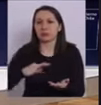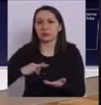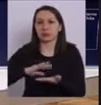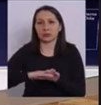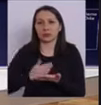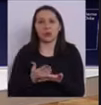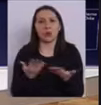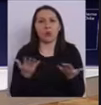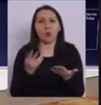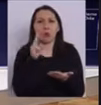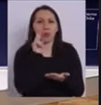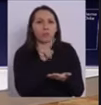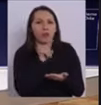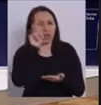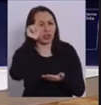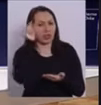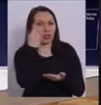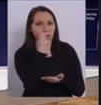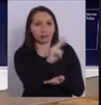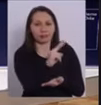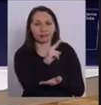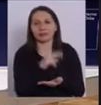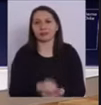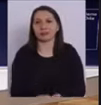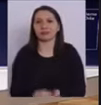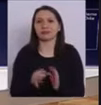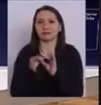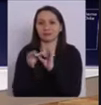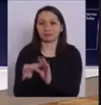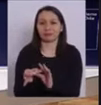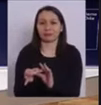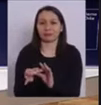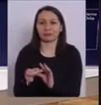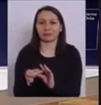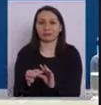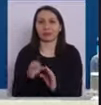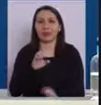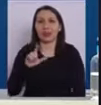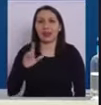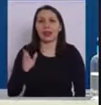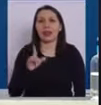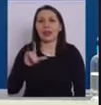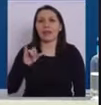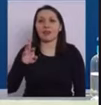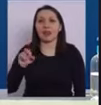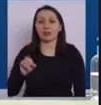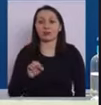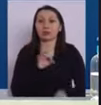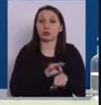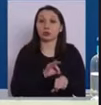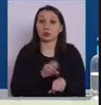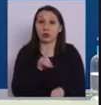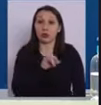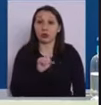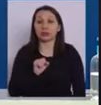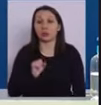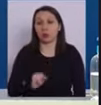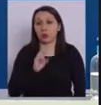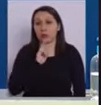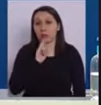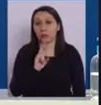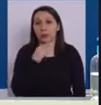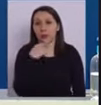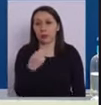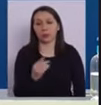cómo valora esta iniciativa. Muchas gracias, El Líbero. Doctora Paula Daza, ¿puede contestar esta